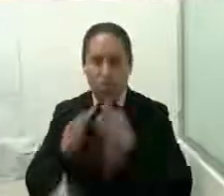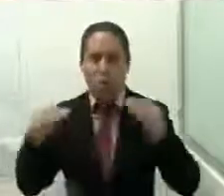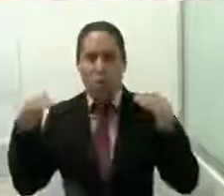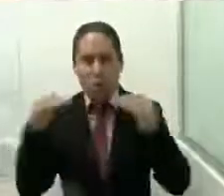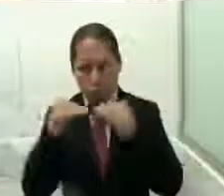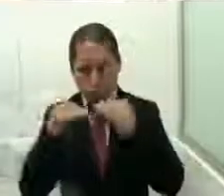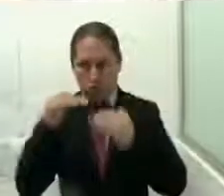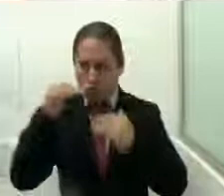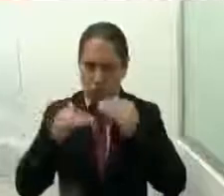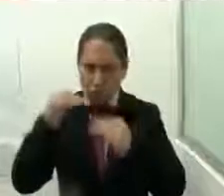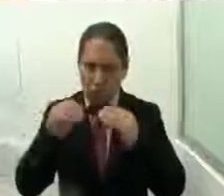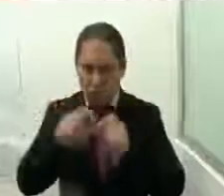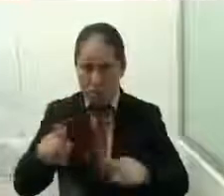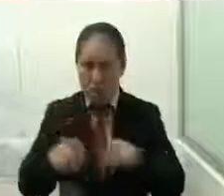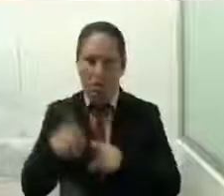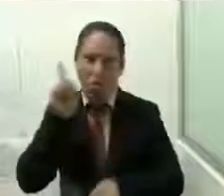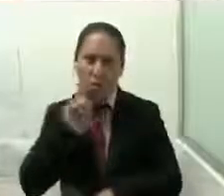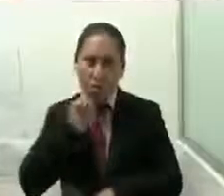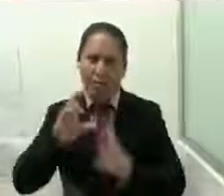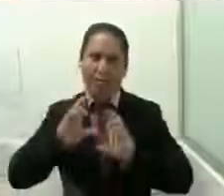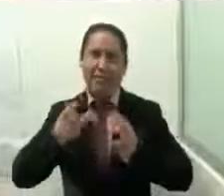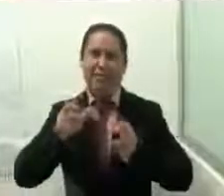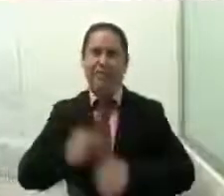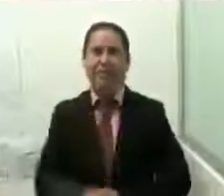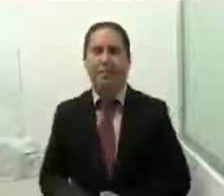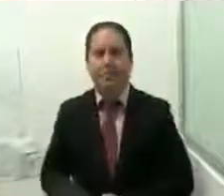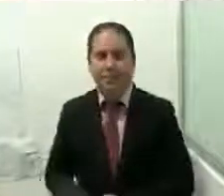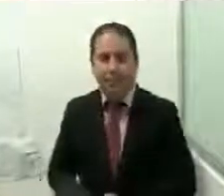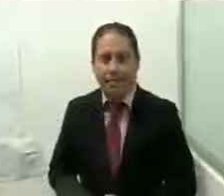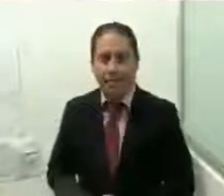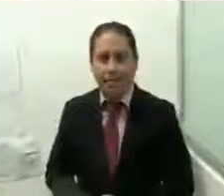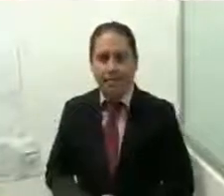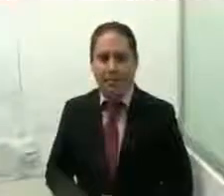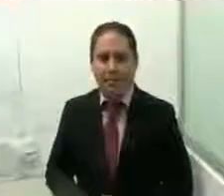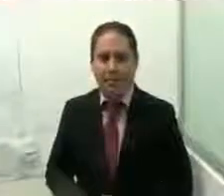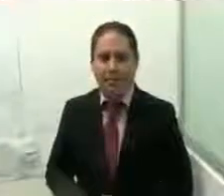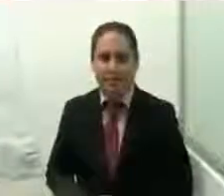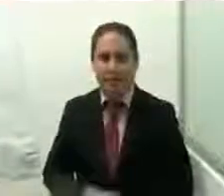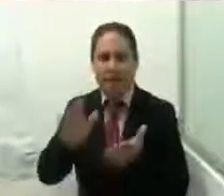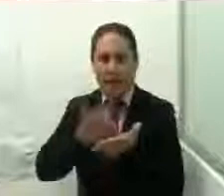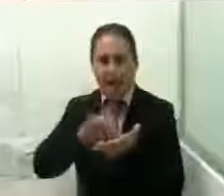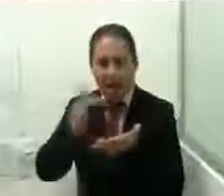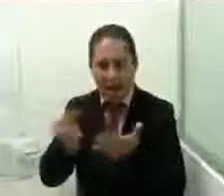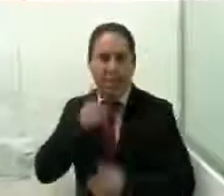empoderamiento de nuestras mujeres chiapanecas adelante licenciada gracias diputada